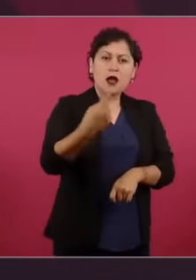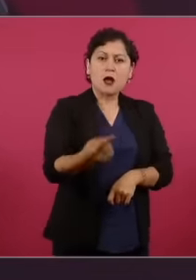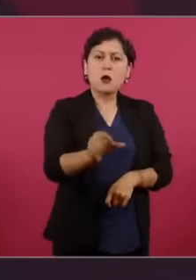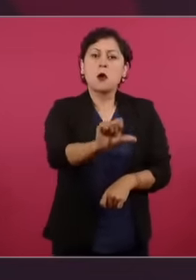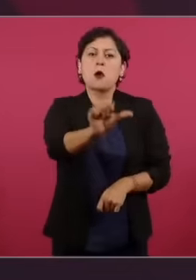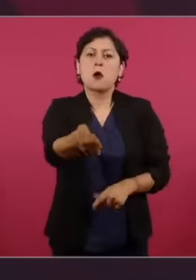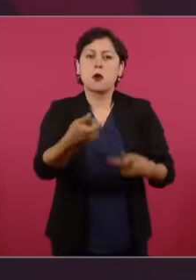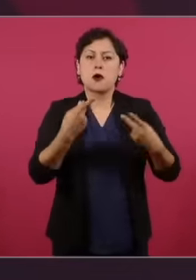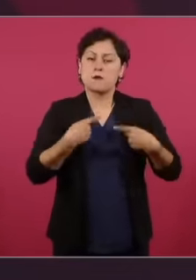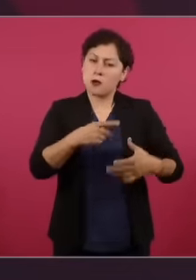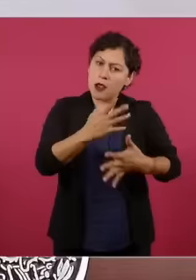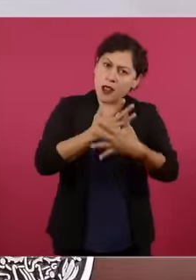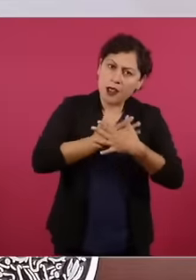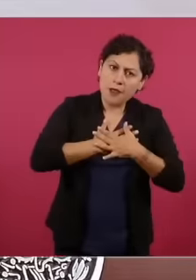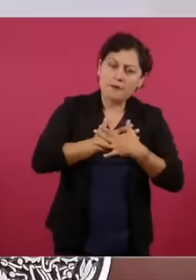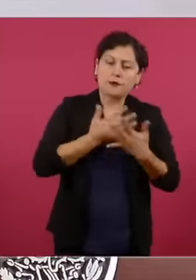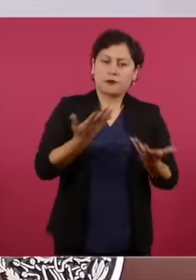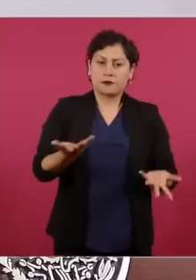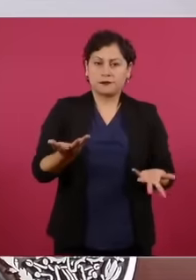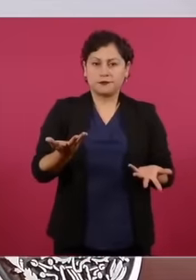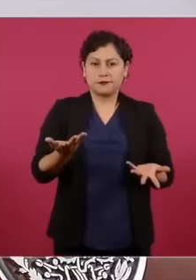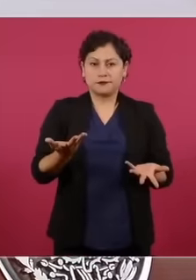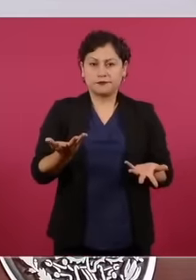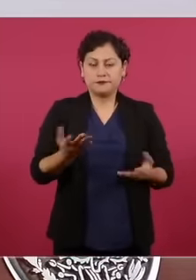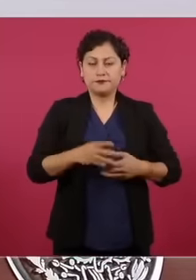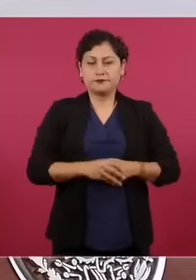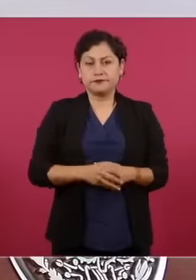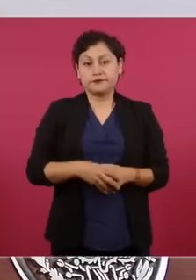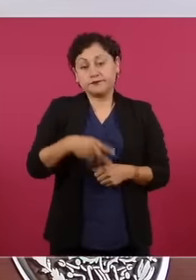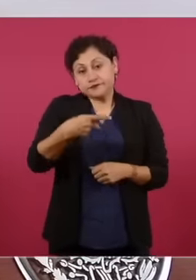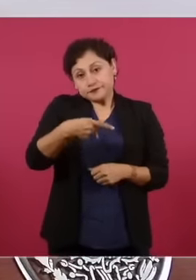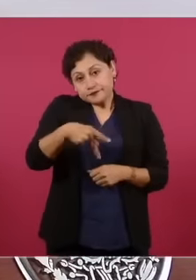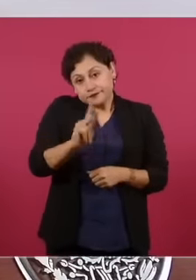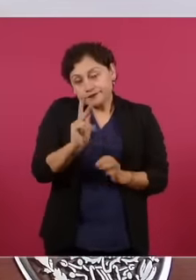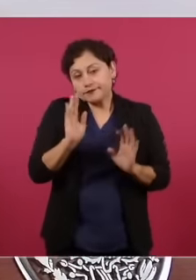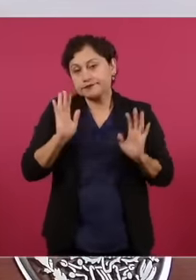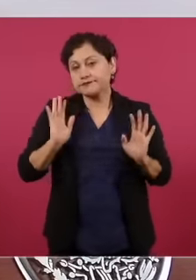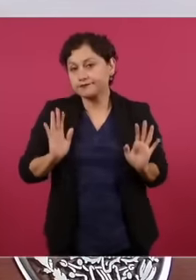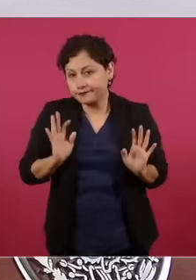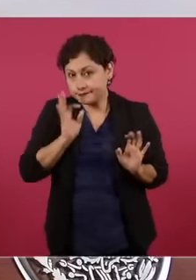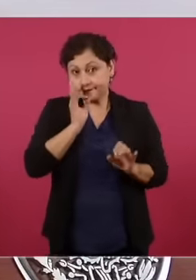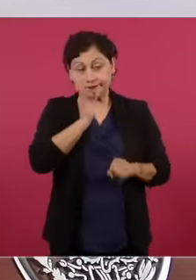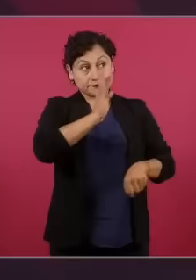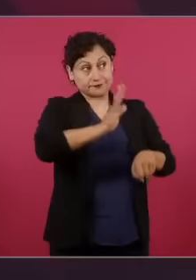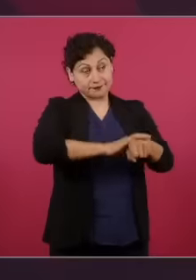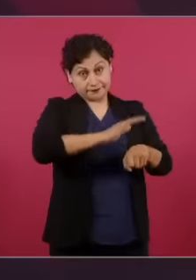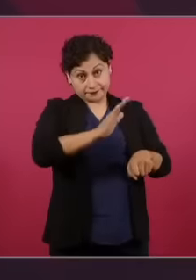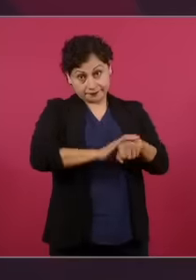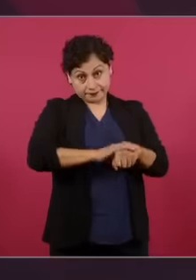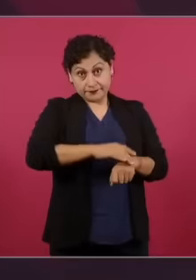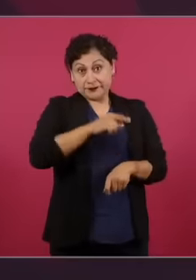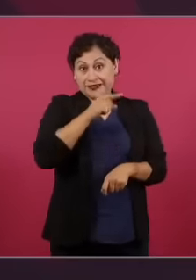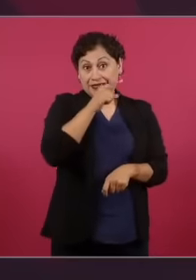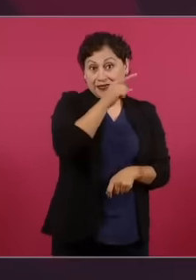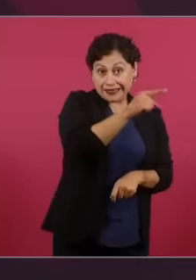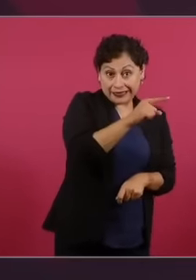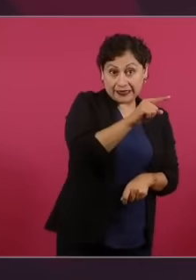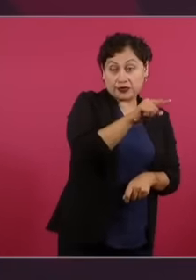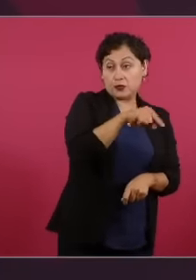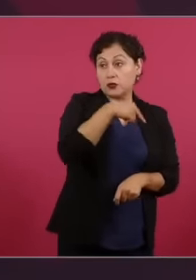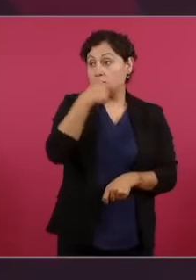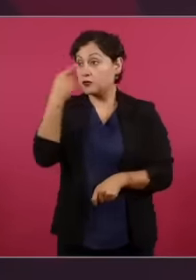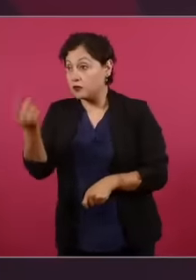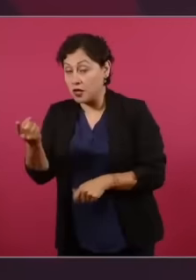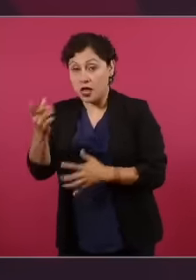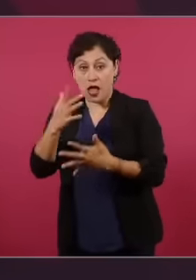Pero si no se les va A tener Amor al pueblo Si no alcanzan A ser sensibles